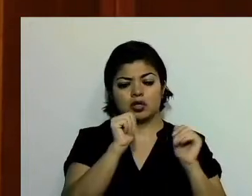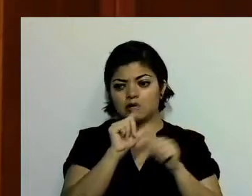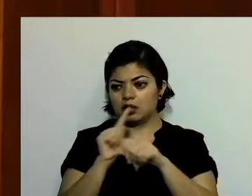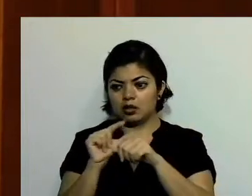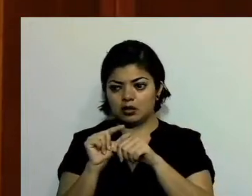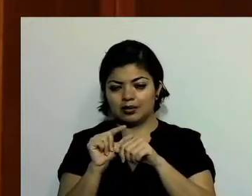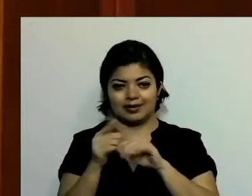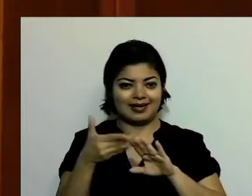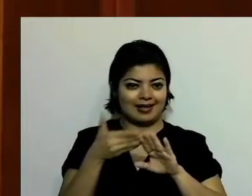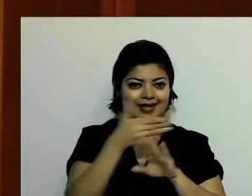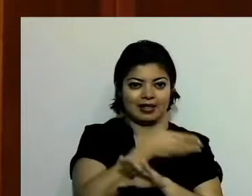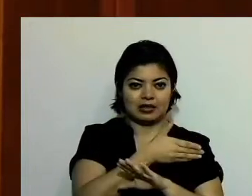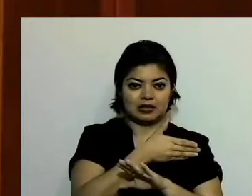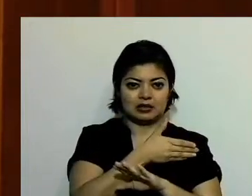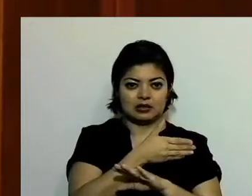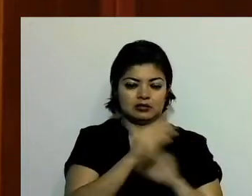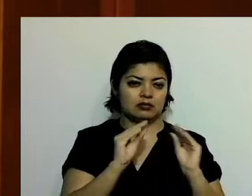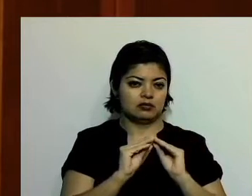antes, desde luego,